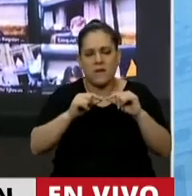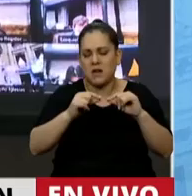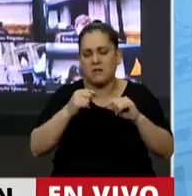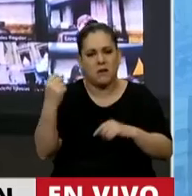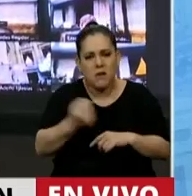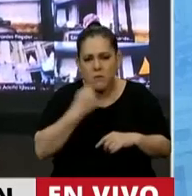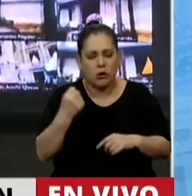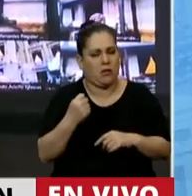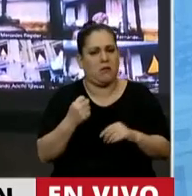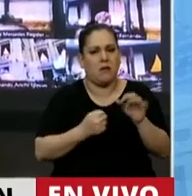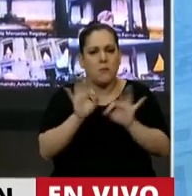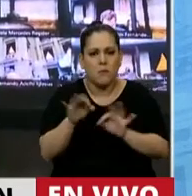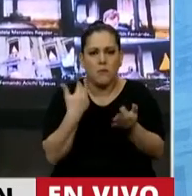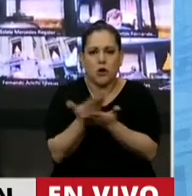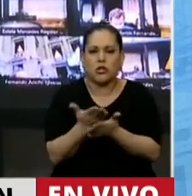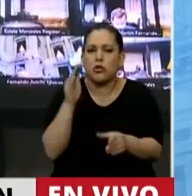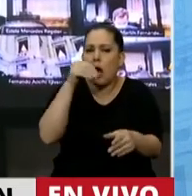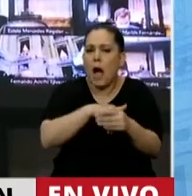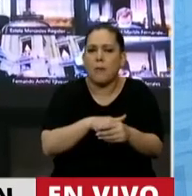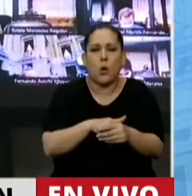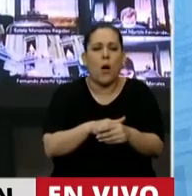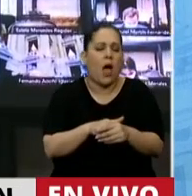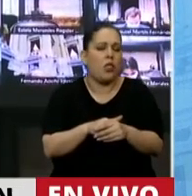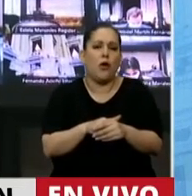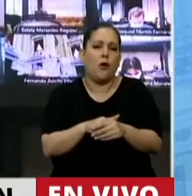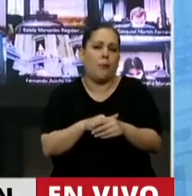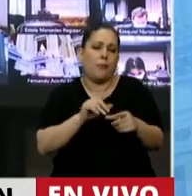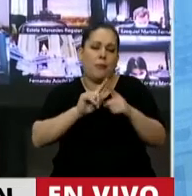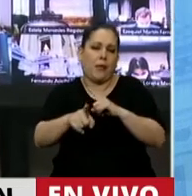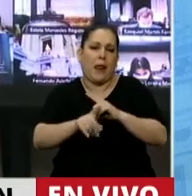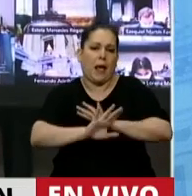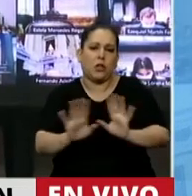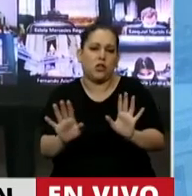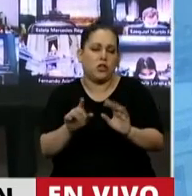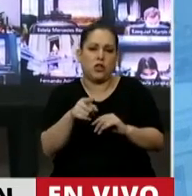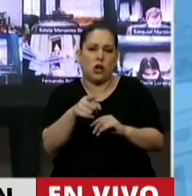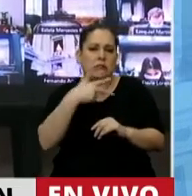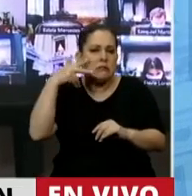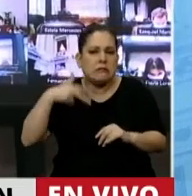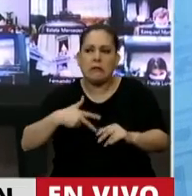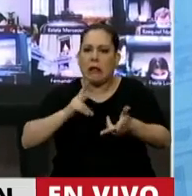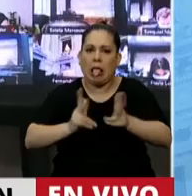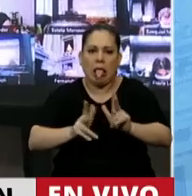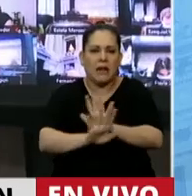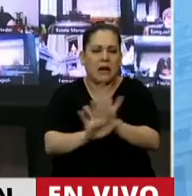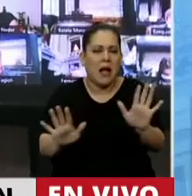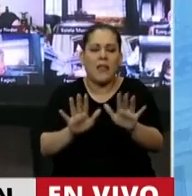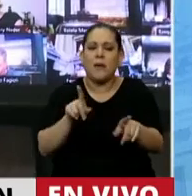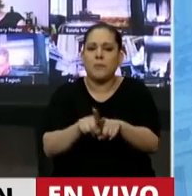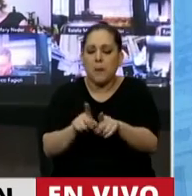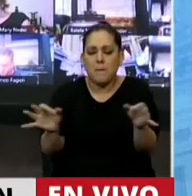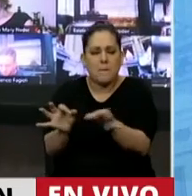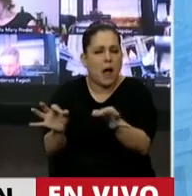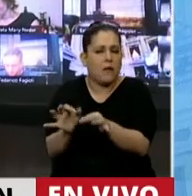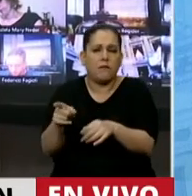pueda ser aprobado sin ningún tipo de banderías políticas. Malvinas todavía sigue siendo una